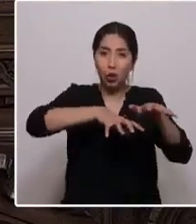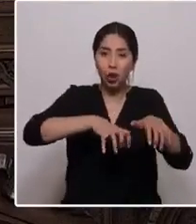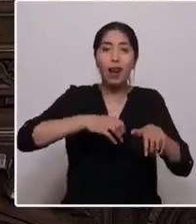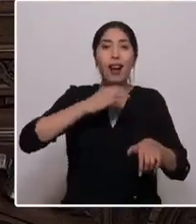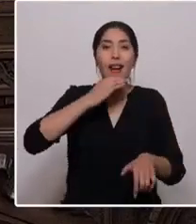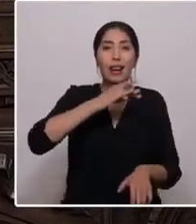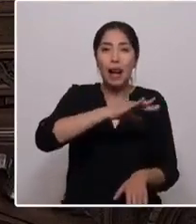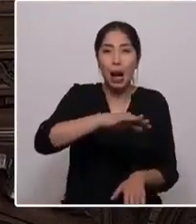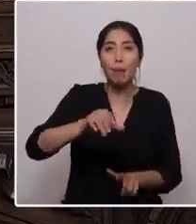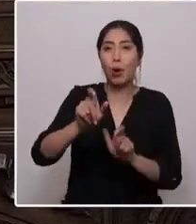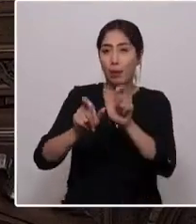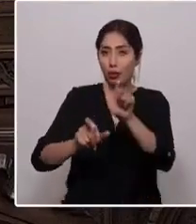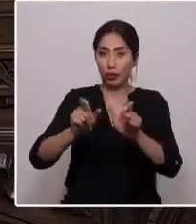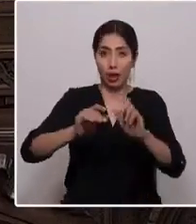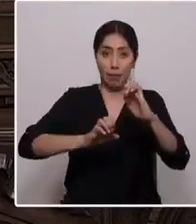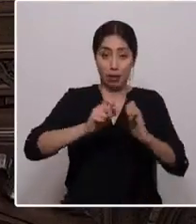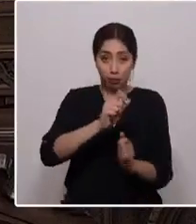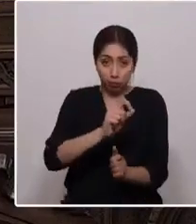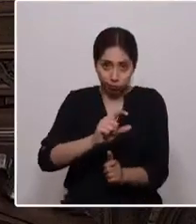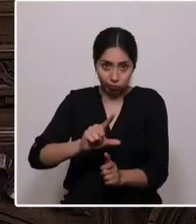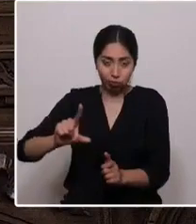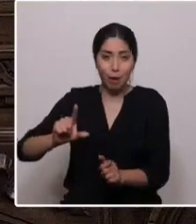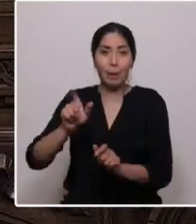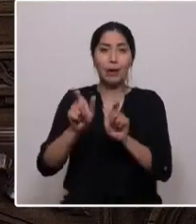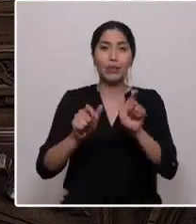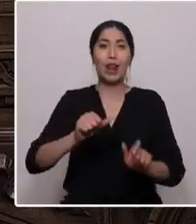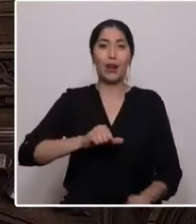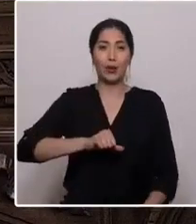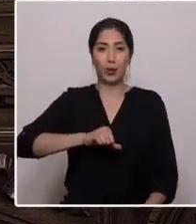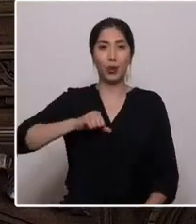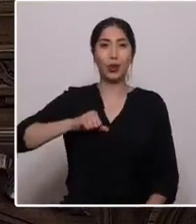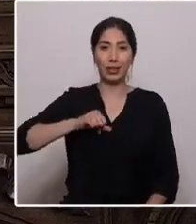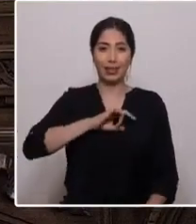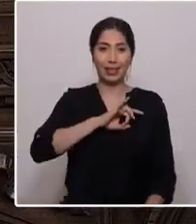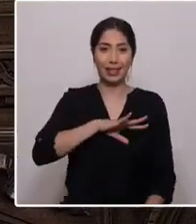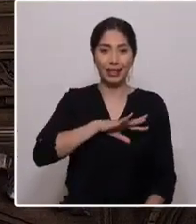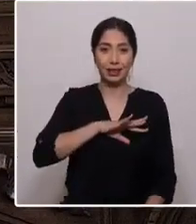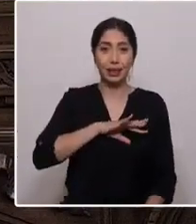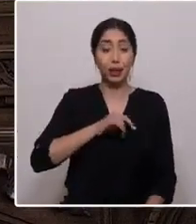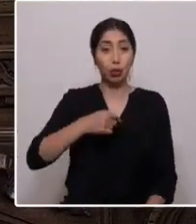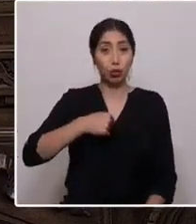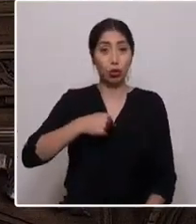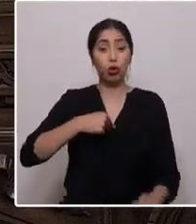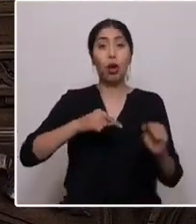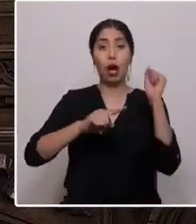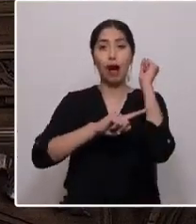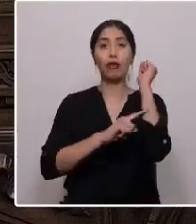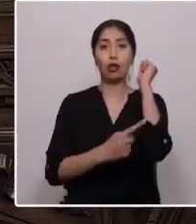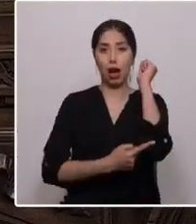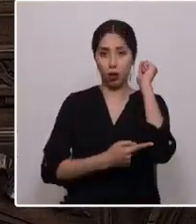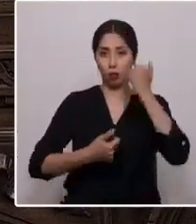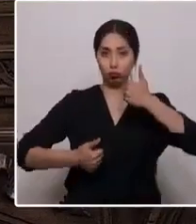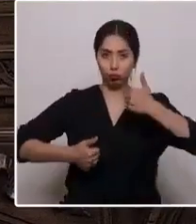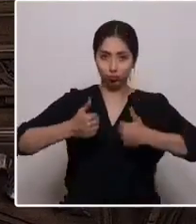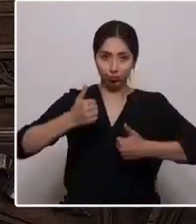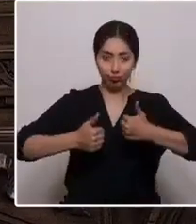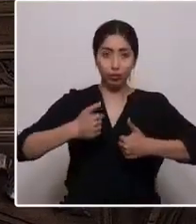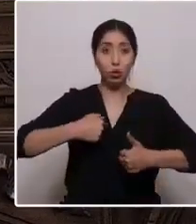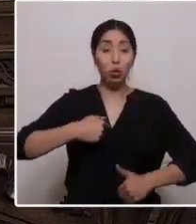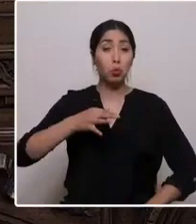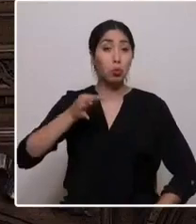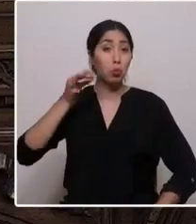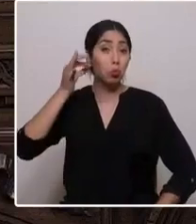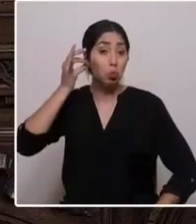emprendedores y de gente especialmente orgullosa de su chilenidad. Soy abogada de profesión. Una mujer paralina